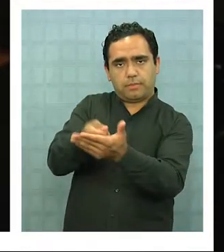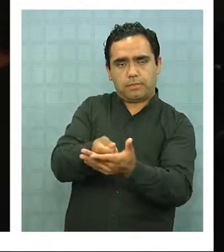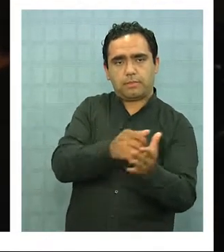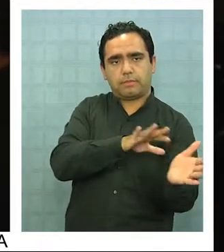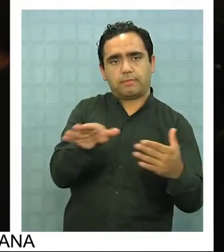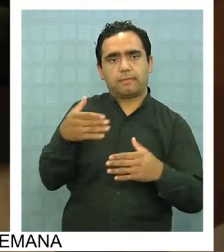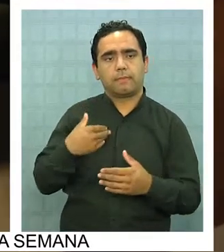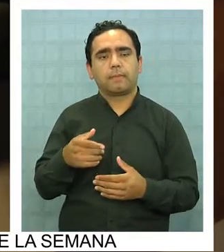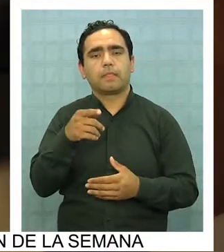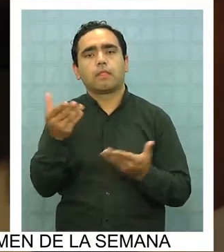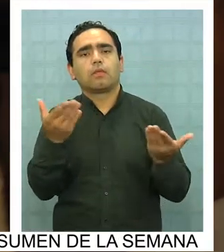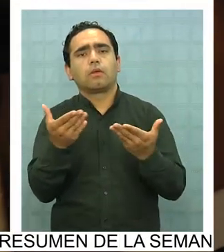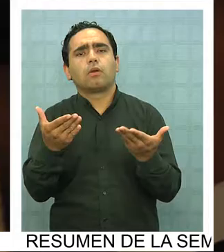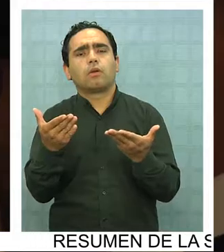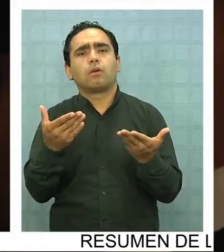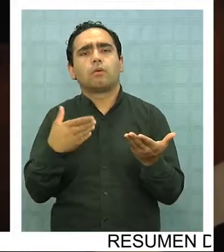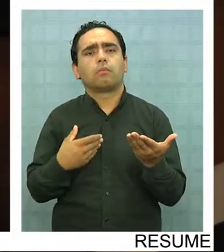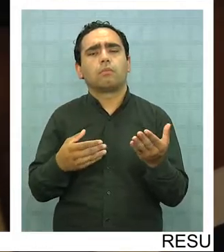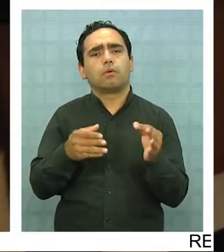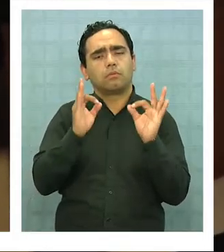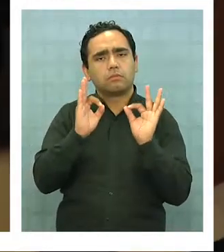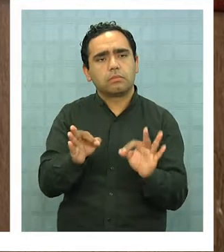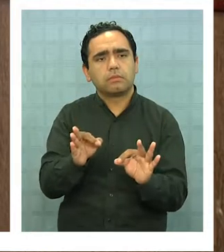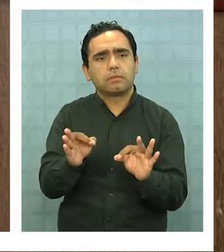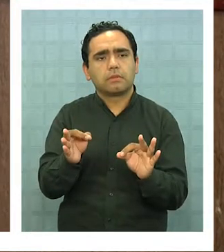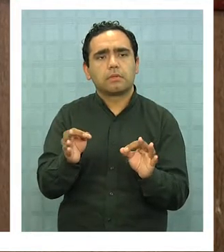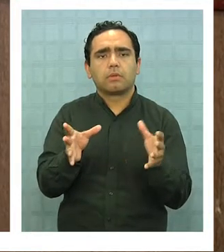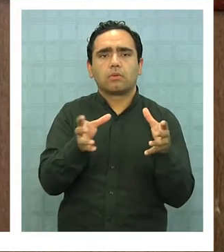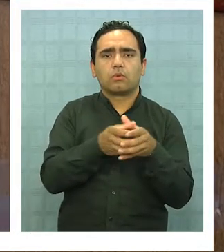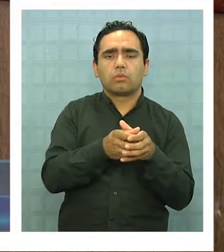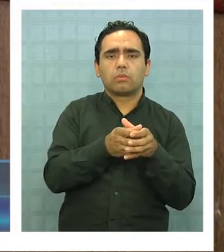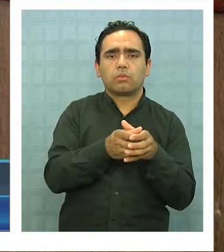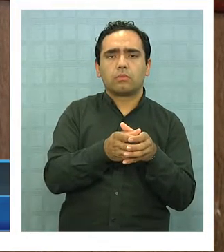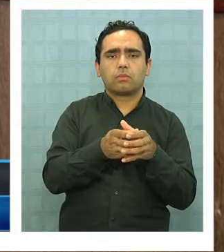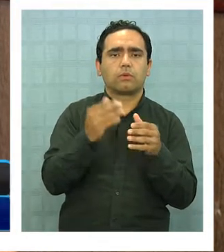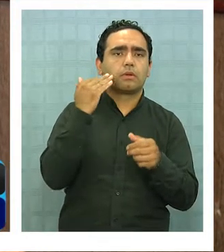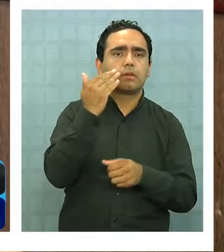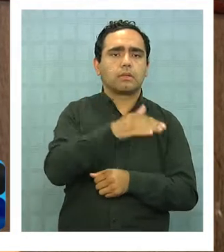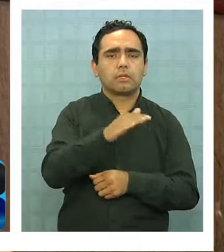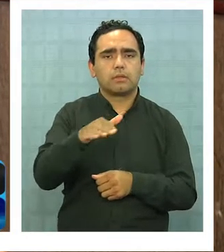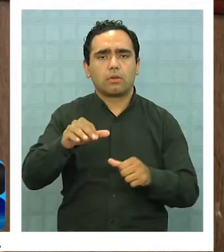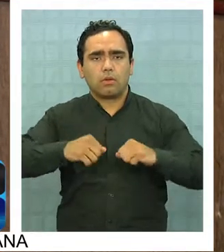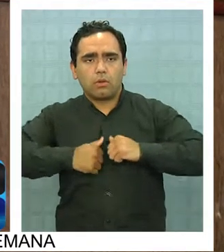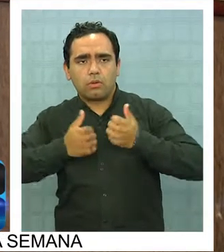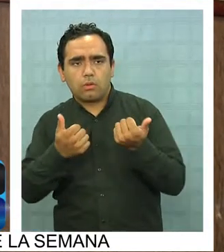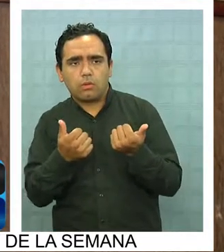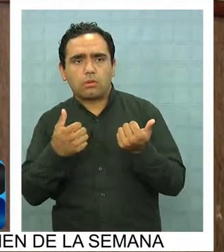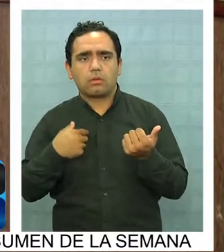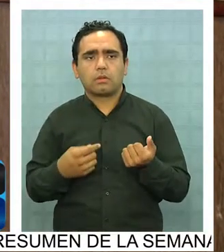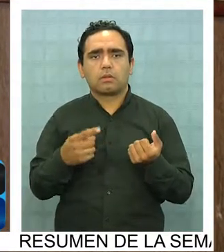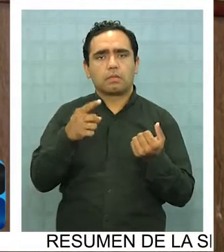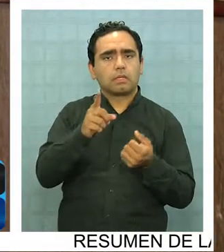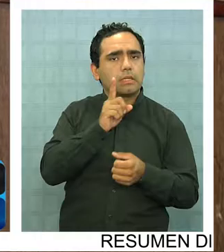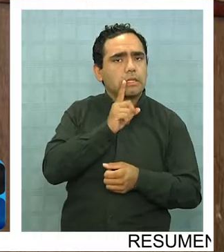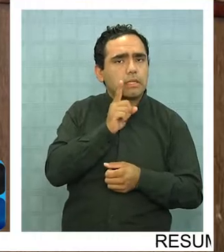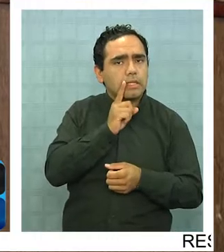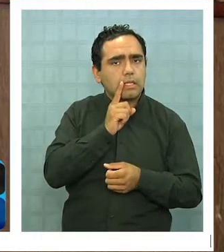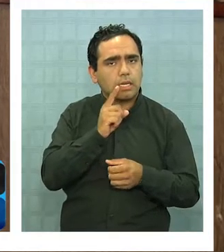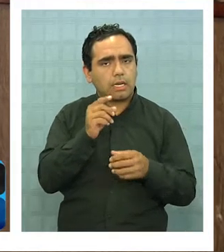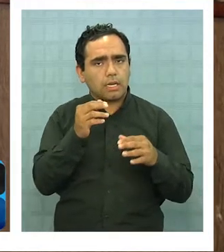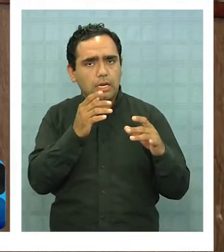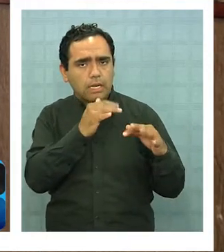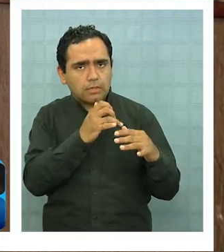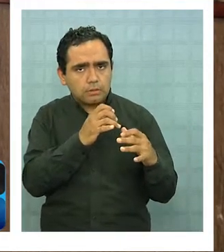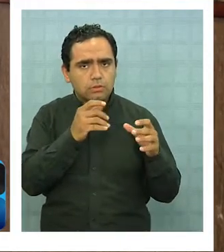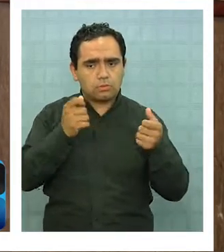Hablaban, por ejemplo, de cómo se van a concretar las orquestas infantiles y juveniles. ¿Quedan implementadas, quedan con instrumental o no para poder seguir